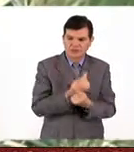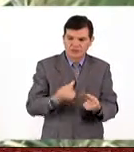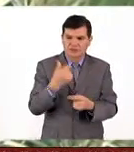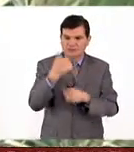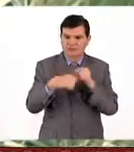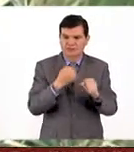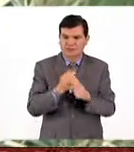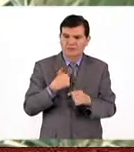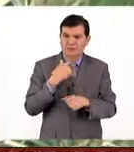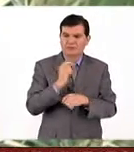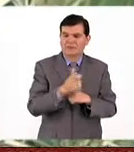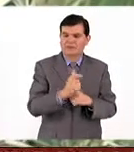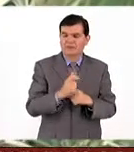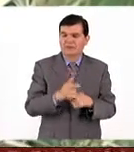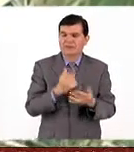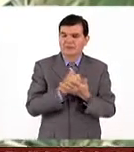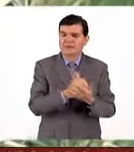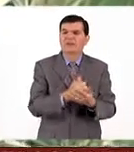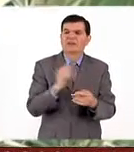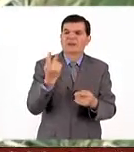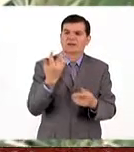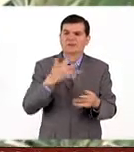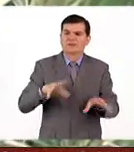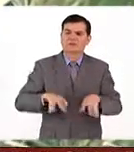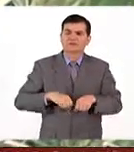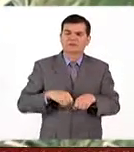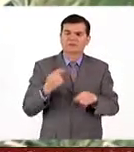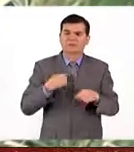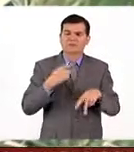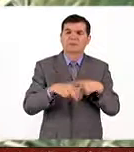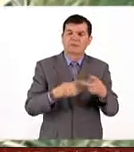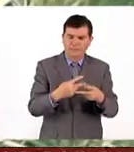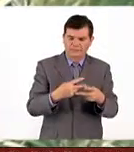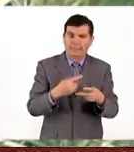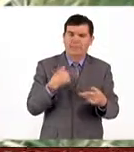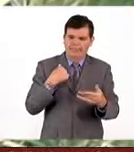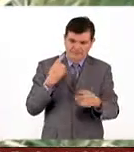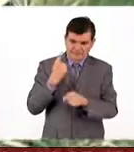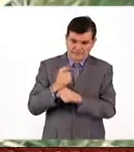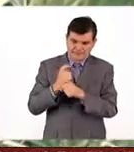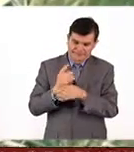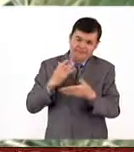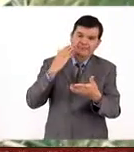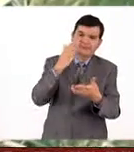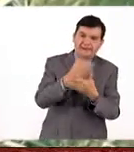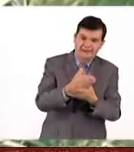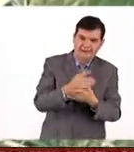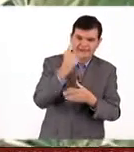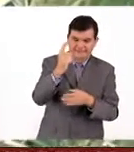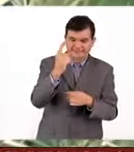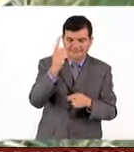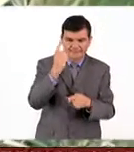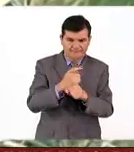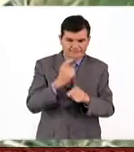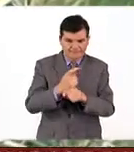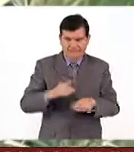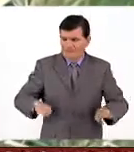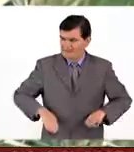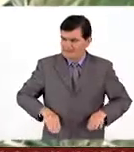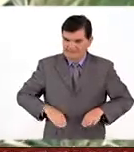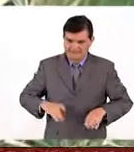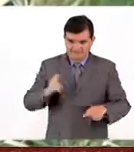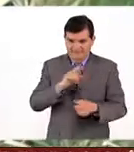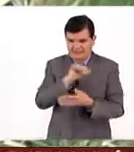partir de 6 años. Una muy bonita educación, ¿qué hay que hacer para adoptar uno? ¿Hay que ir o a dónde hay que hablar? que jardín botánico, esa es una de las que les pedimos,